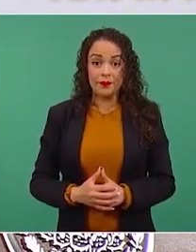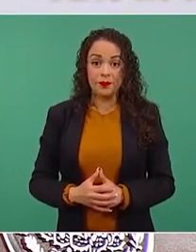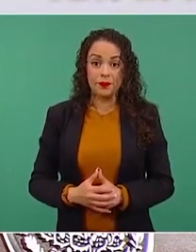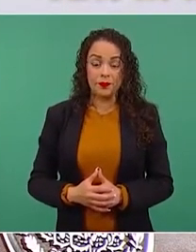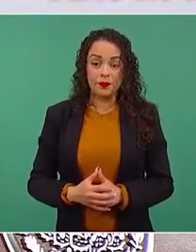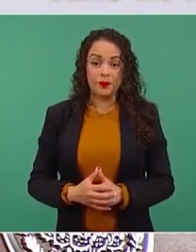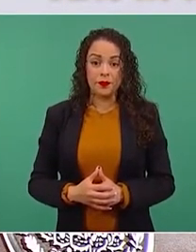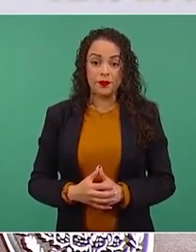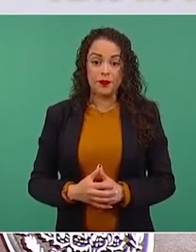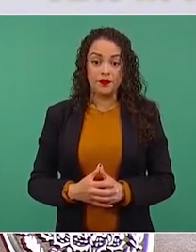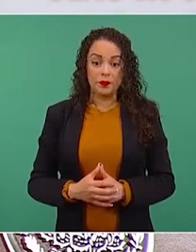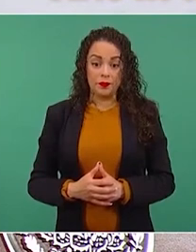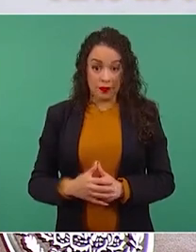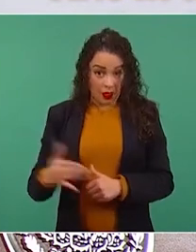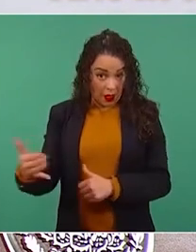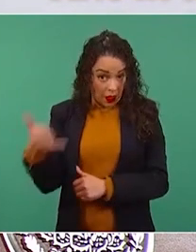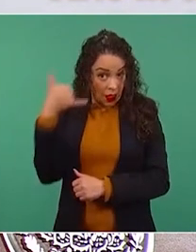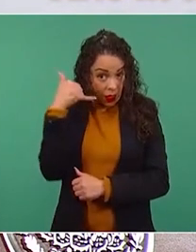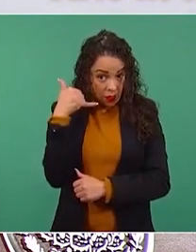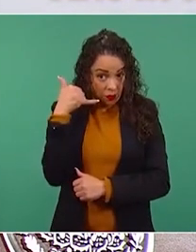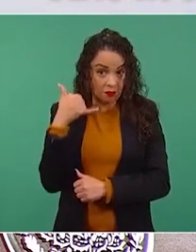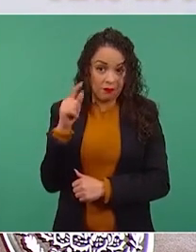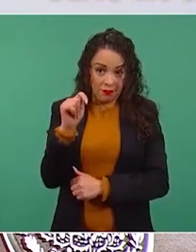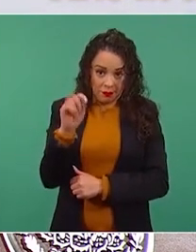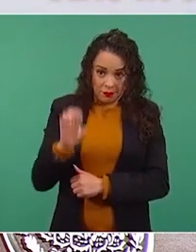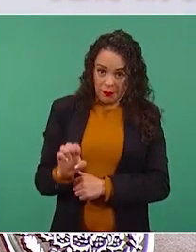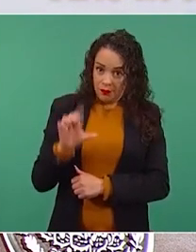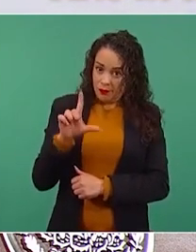de teléfonos de México.